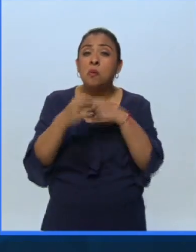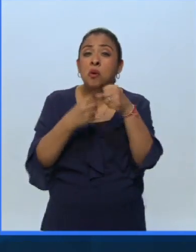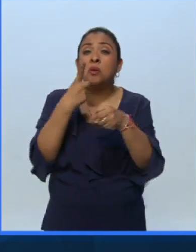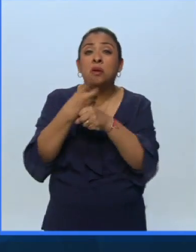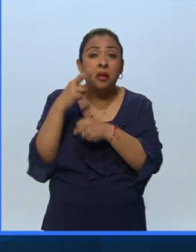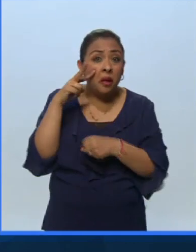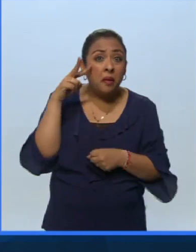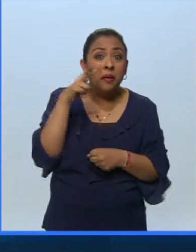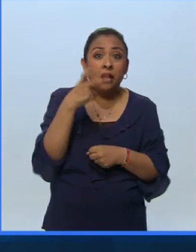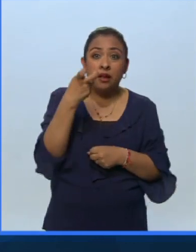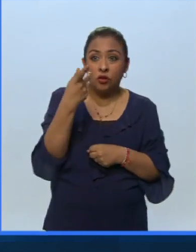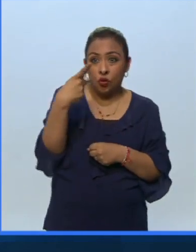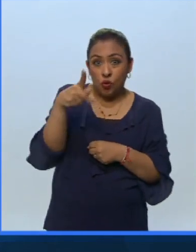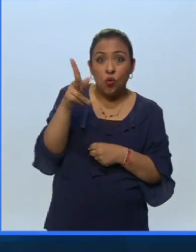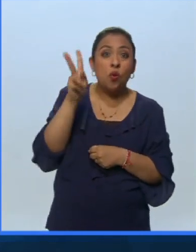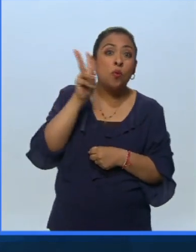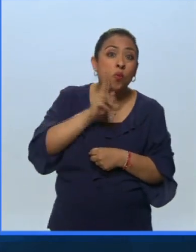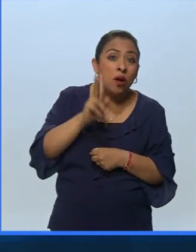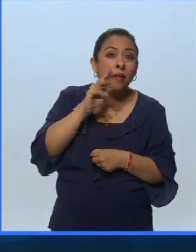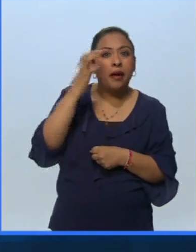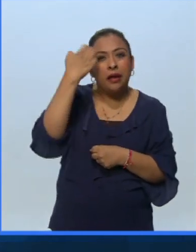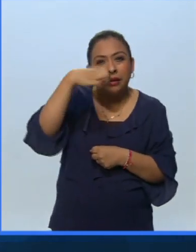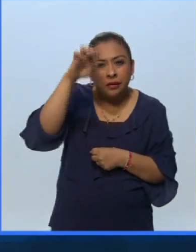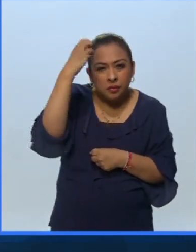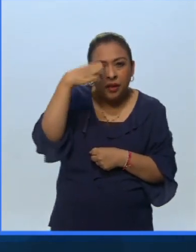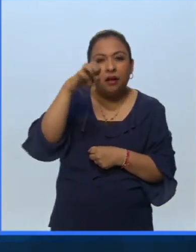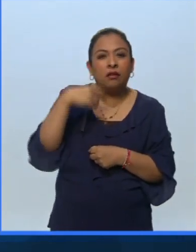esto que tú estás experimentando, que tú estás viendo